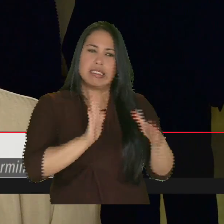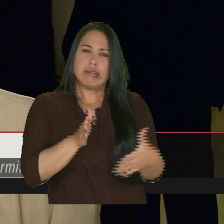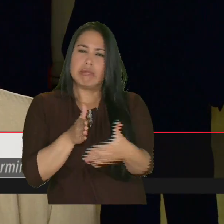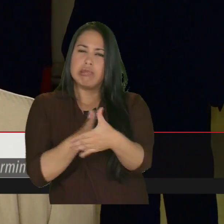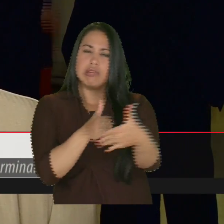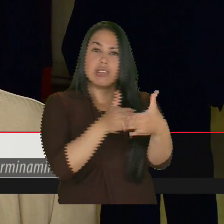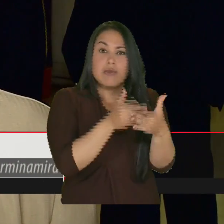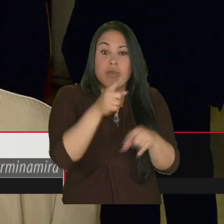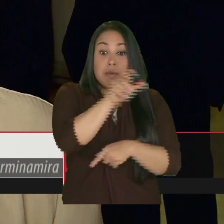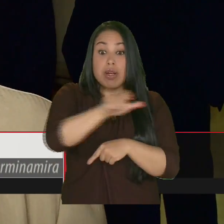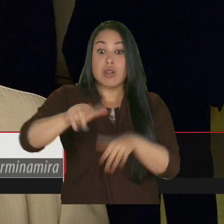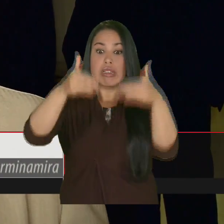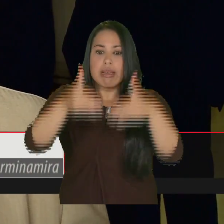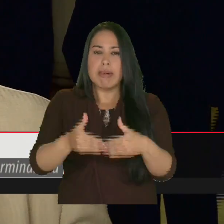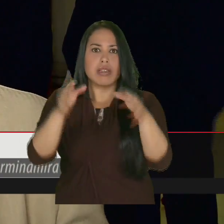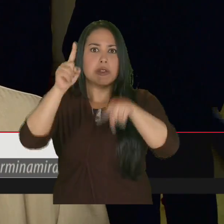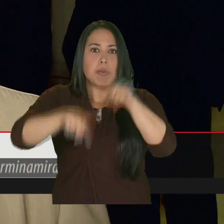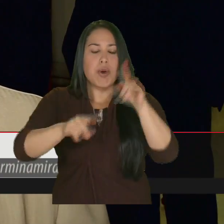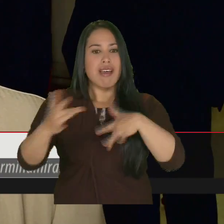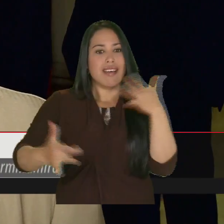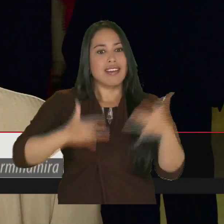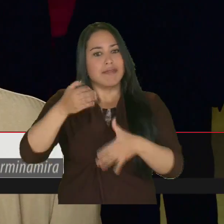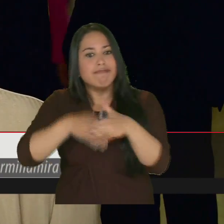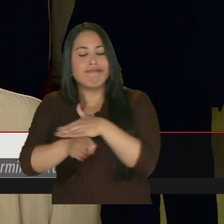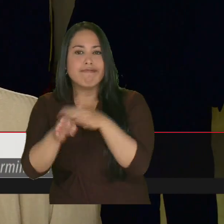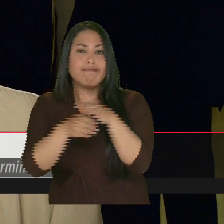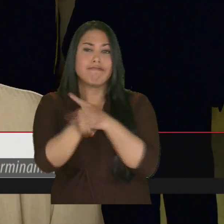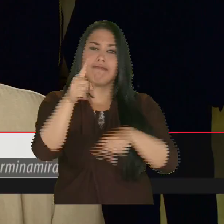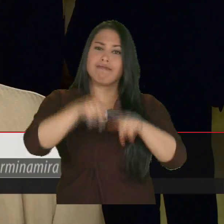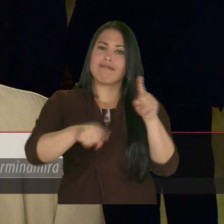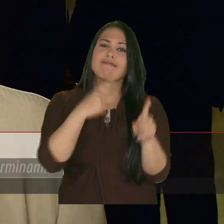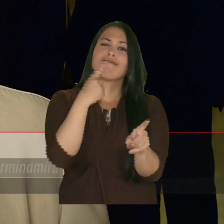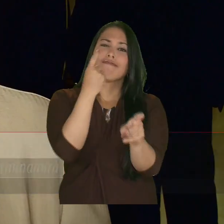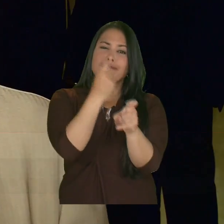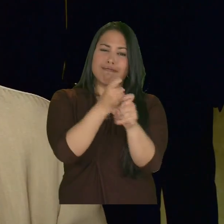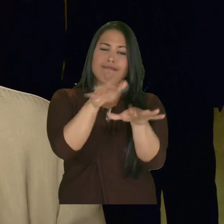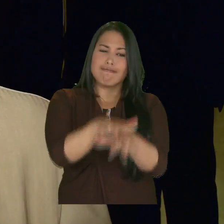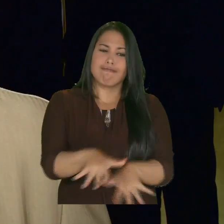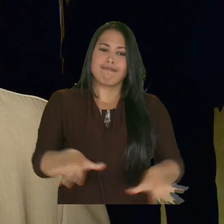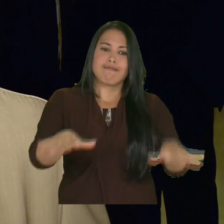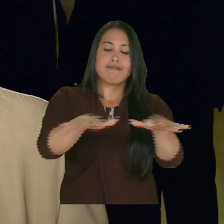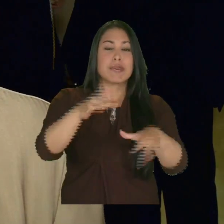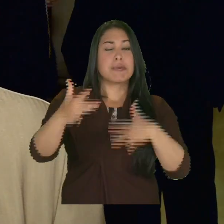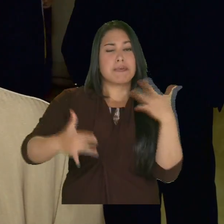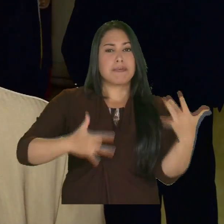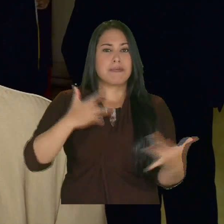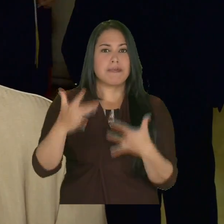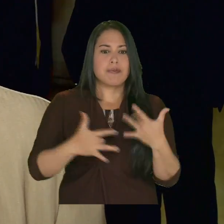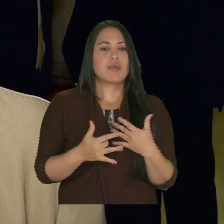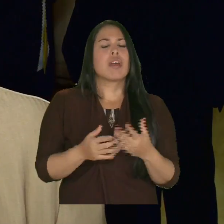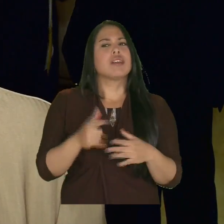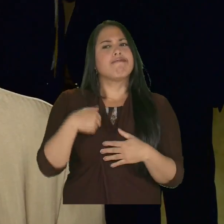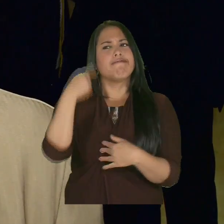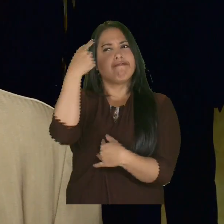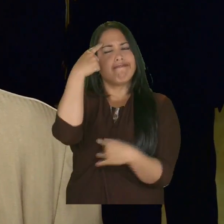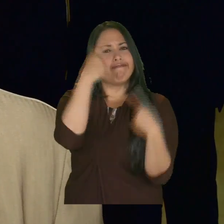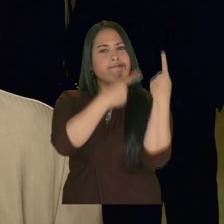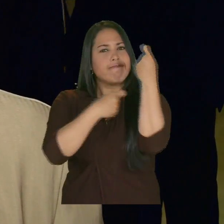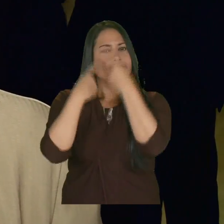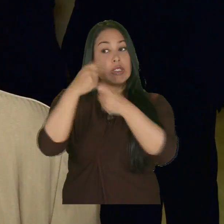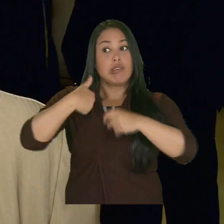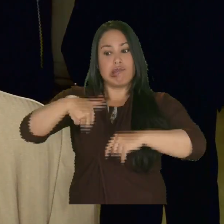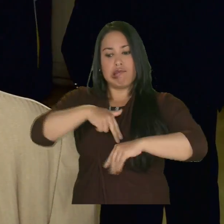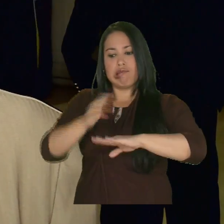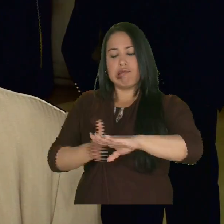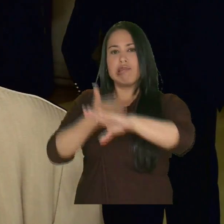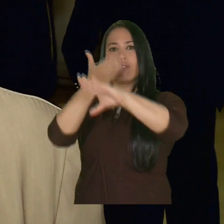arquitectónicas y ellos no pueden acceder a estos espacios recreativos.